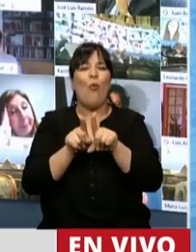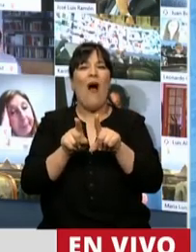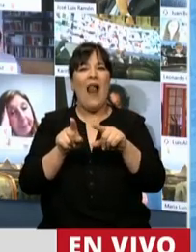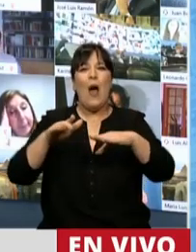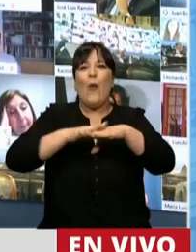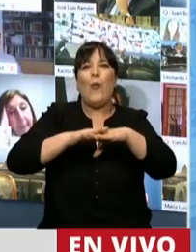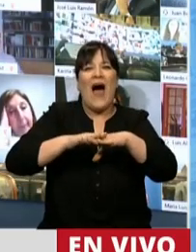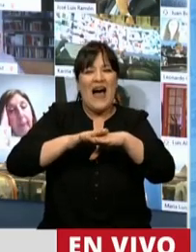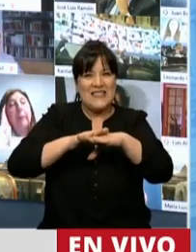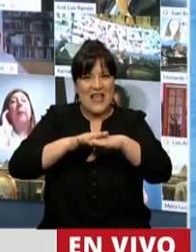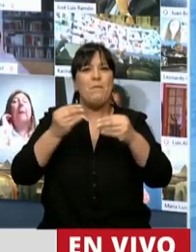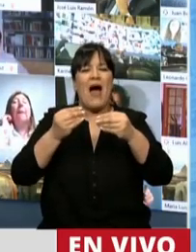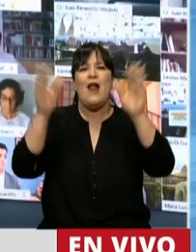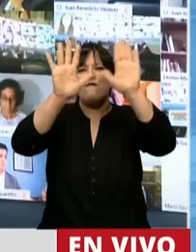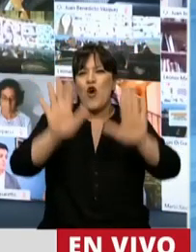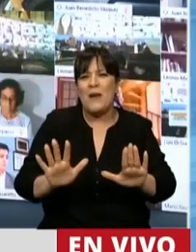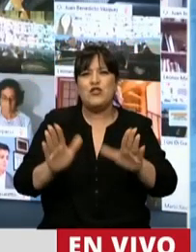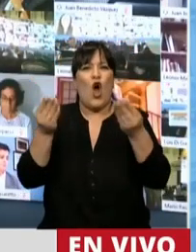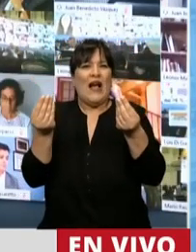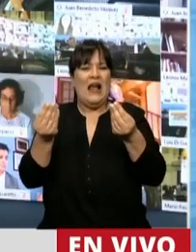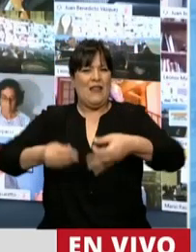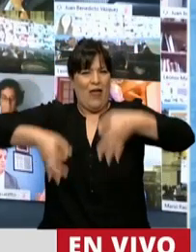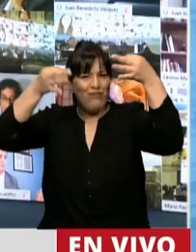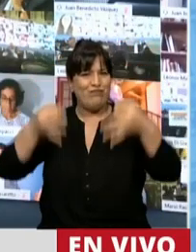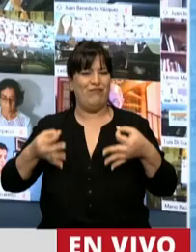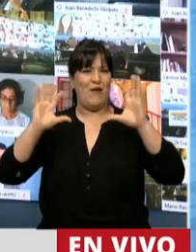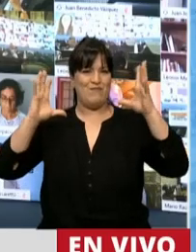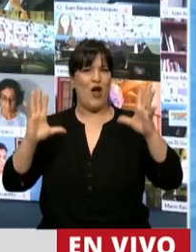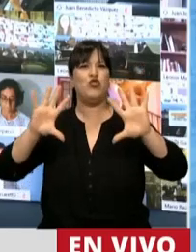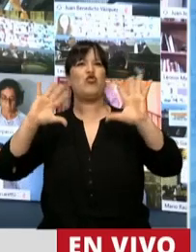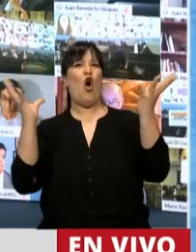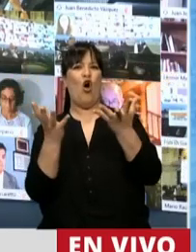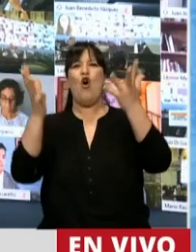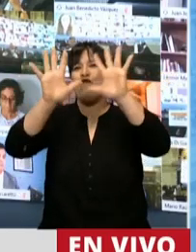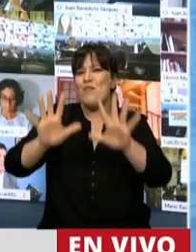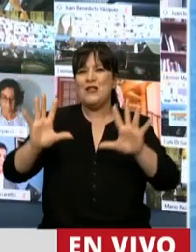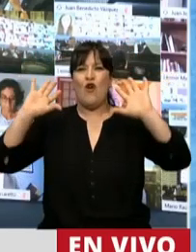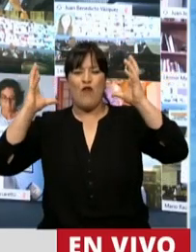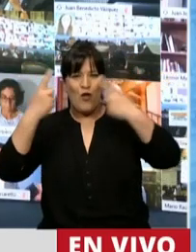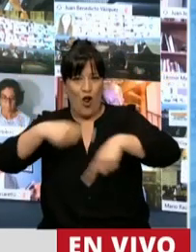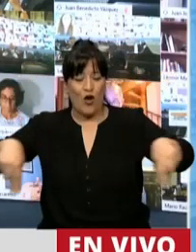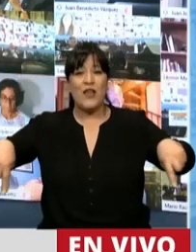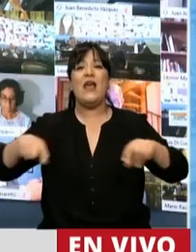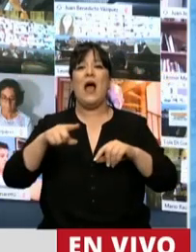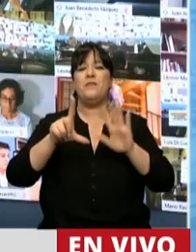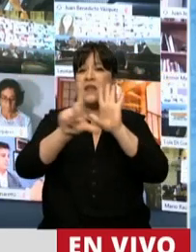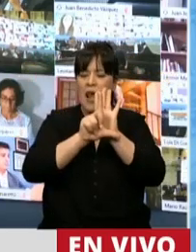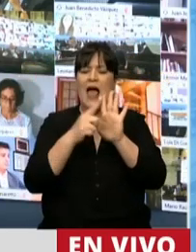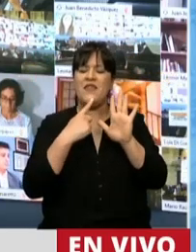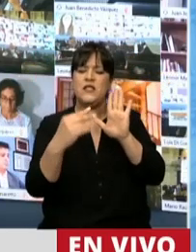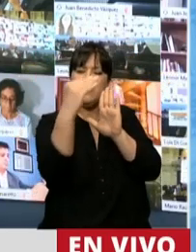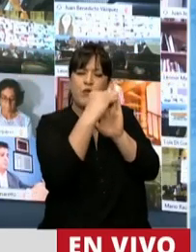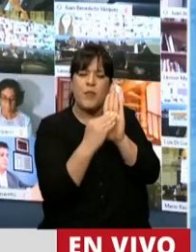que jerarquiza el rol de los fonoaudiólogos y las fonoaudiólogas es trascendental. Claramente además me parece que viene a